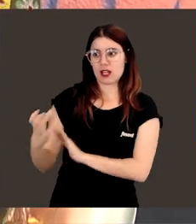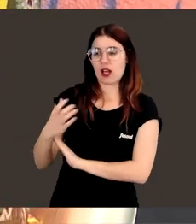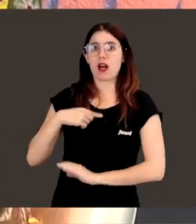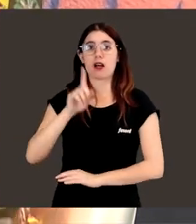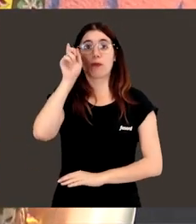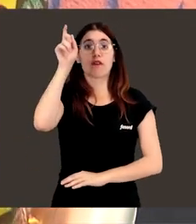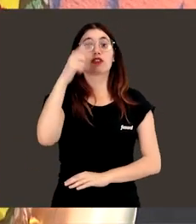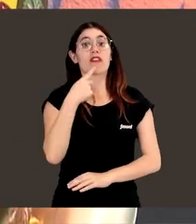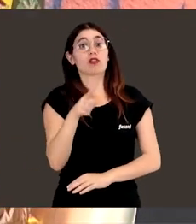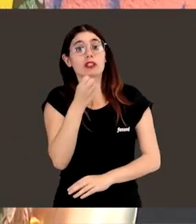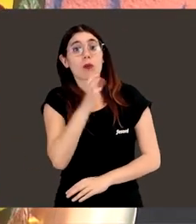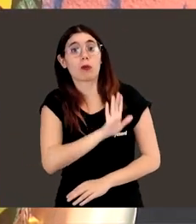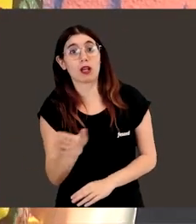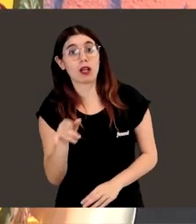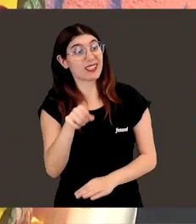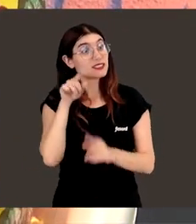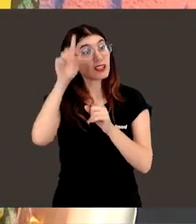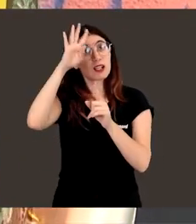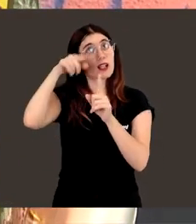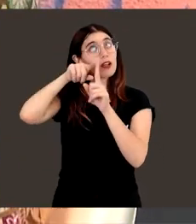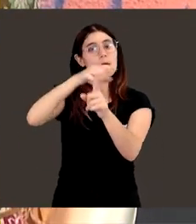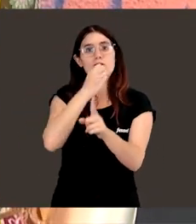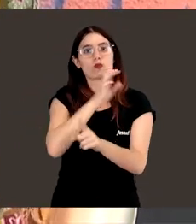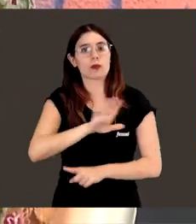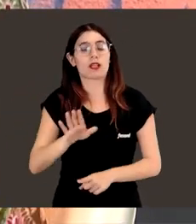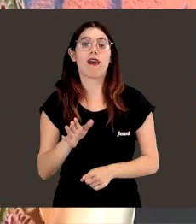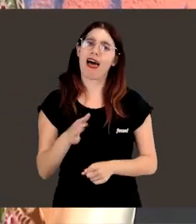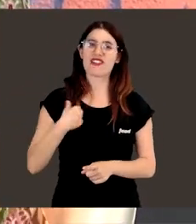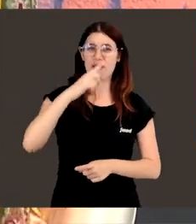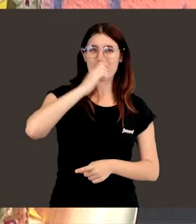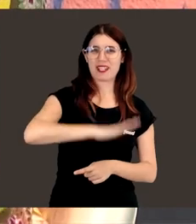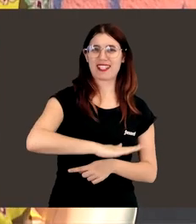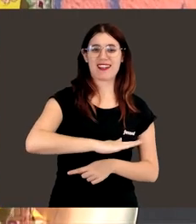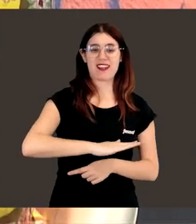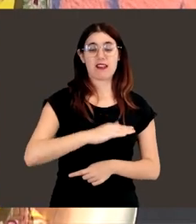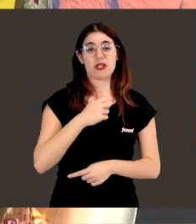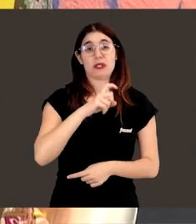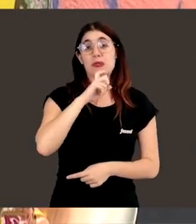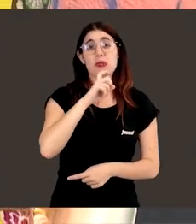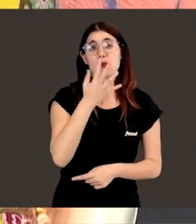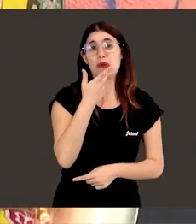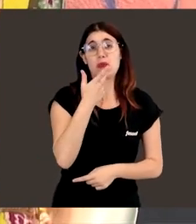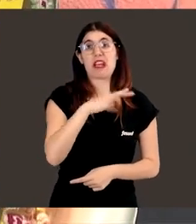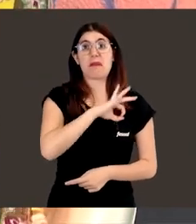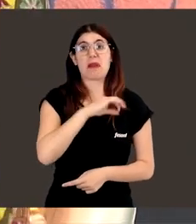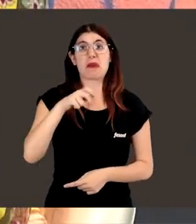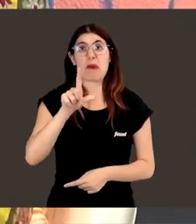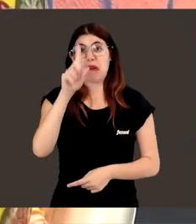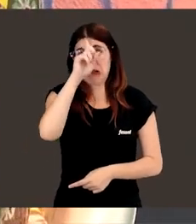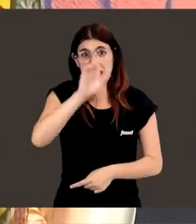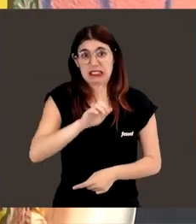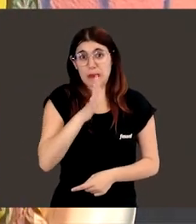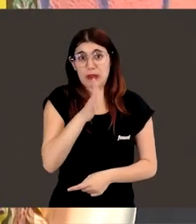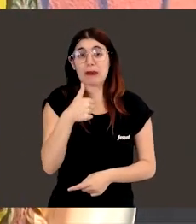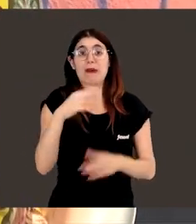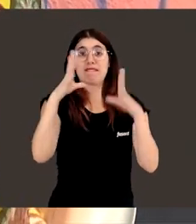contestó, pues eso está muy bien, tener ese tipo de aspiración. Así que desde pequeña, no sé ni cómo conocía los premios Nobel, pero esa